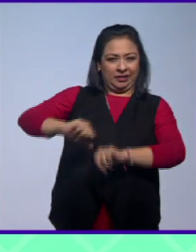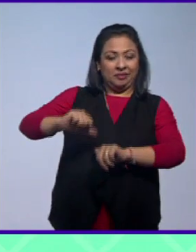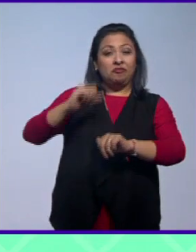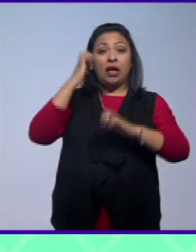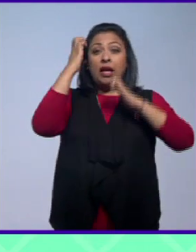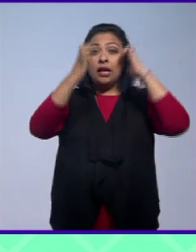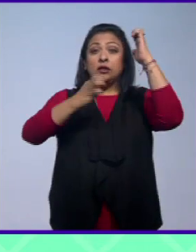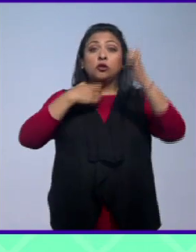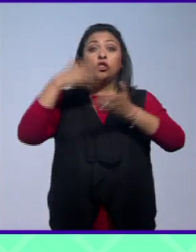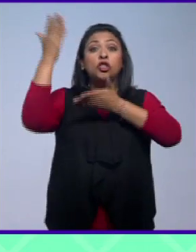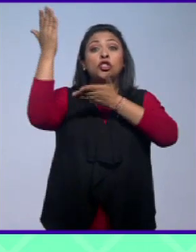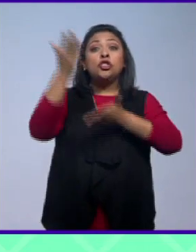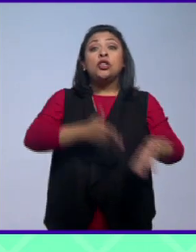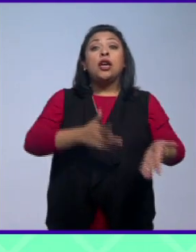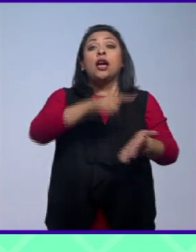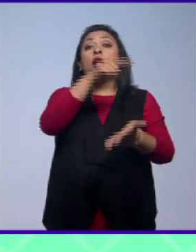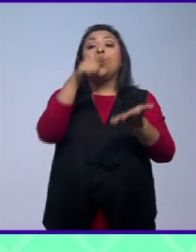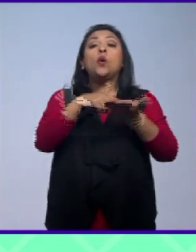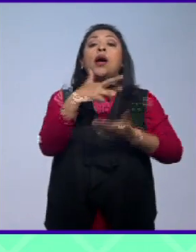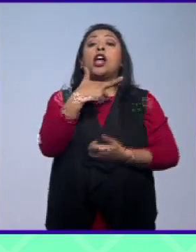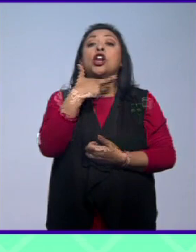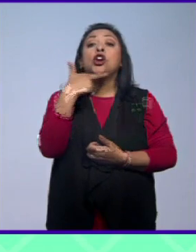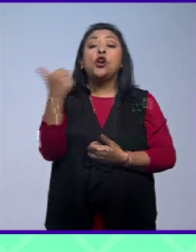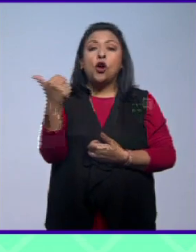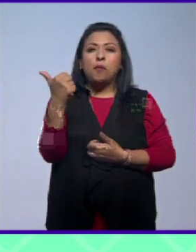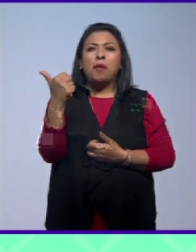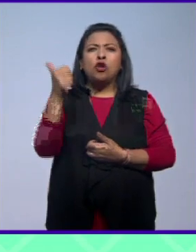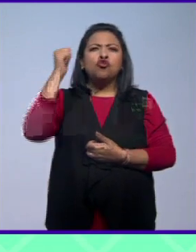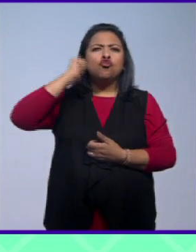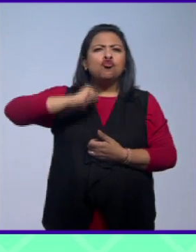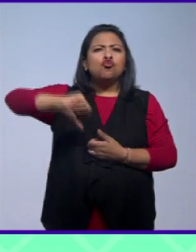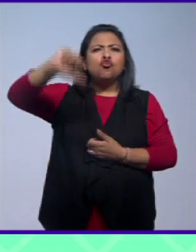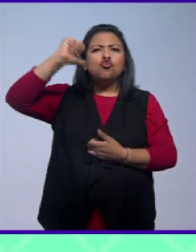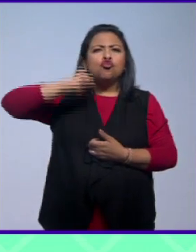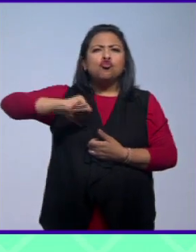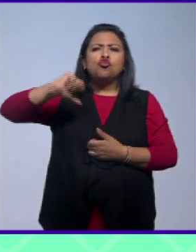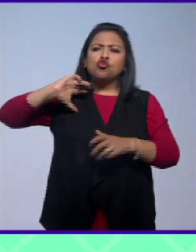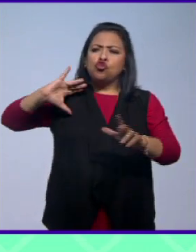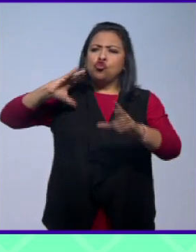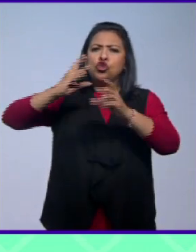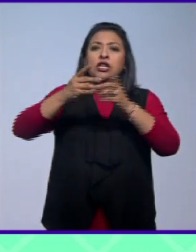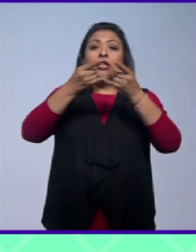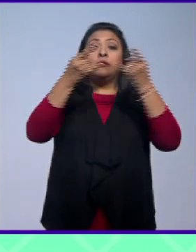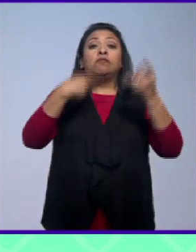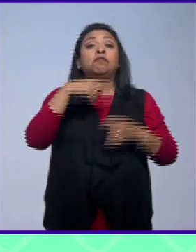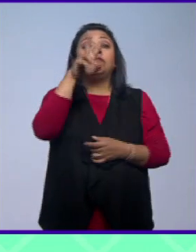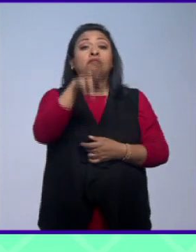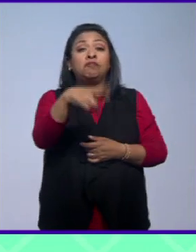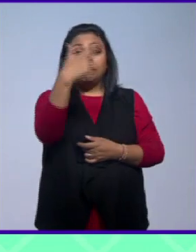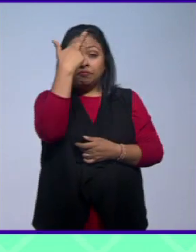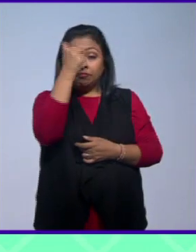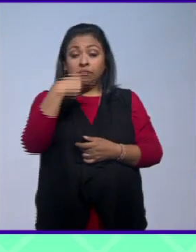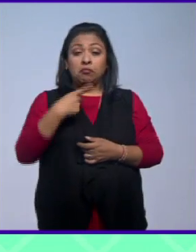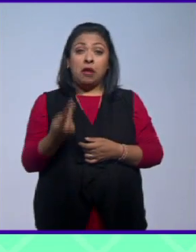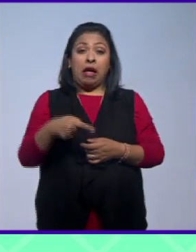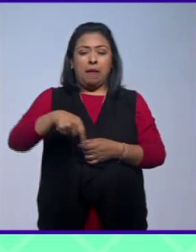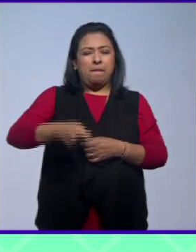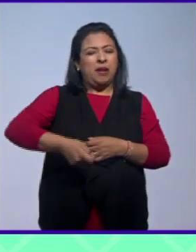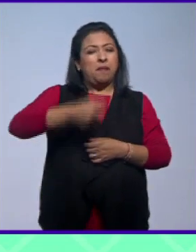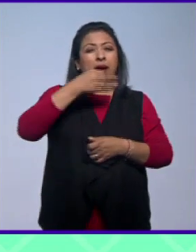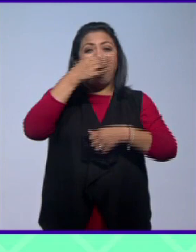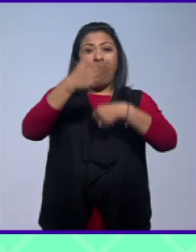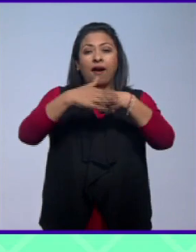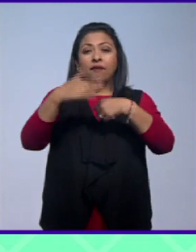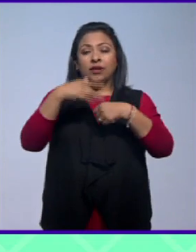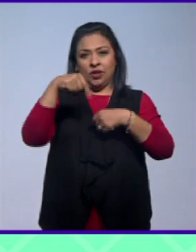directamente desde Roma, pero con siglos y siglos de historia. Efectivamente, tuvimos aquí la primicia en Noticias 22, Rafa.